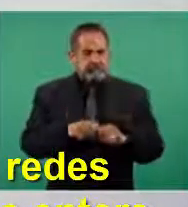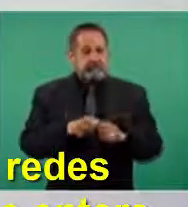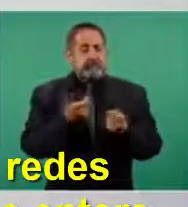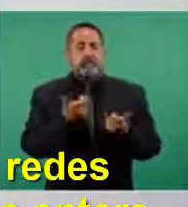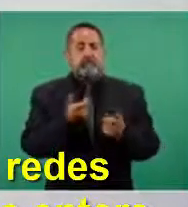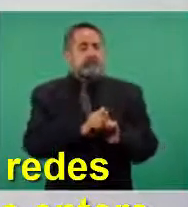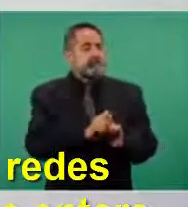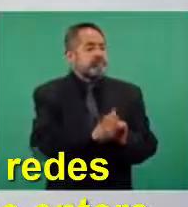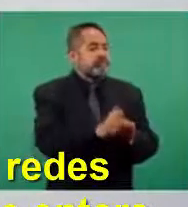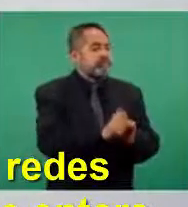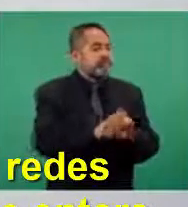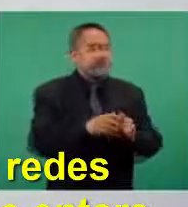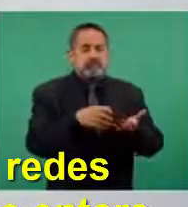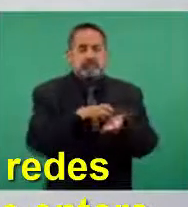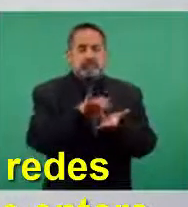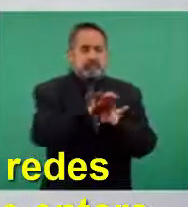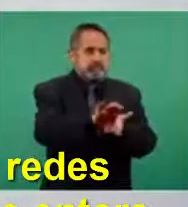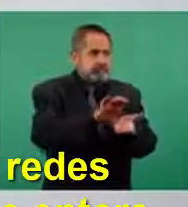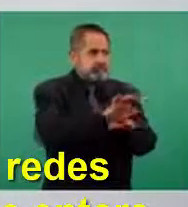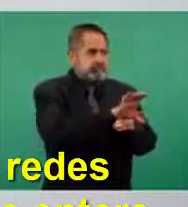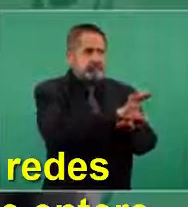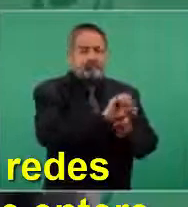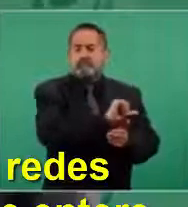dónde han destinado ese dinero,